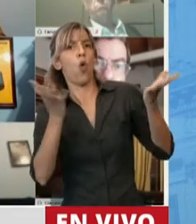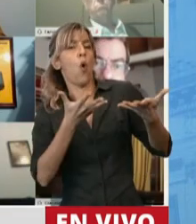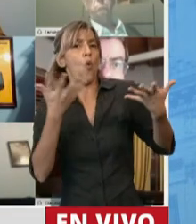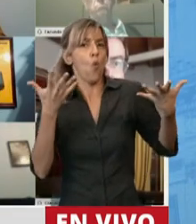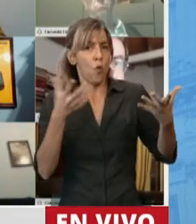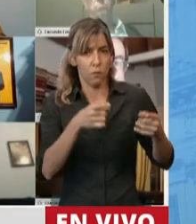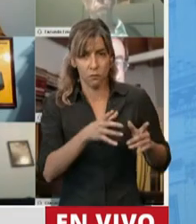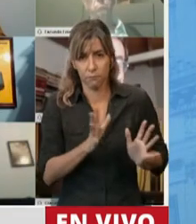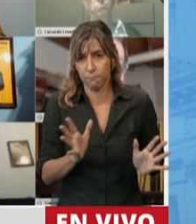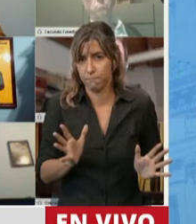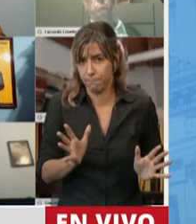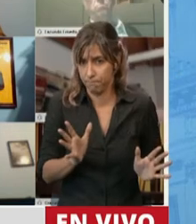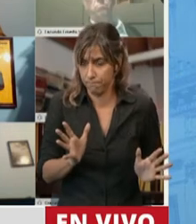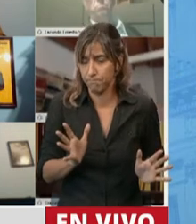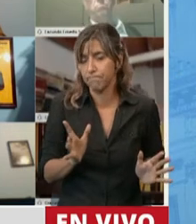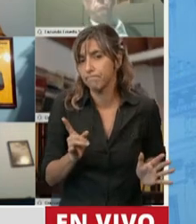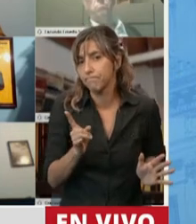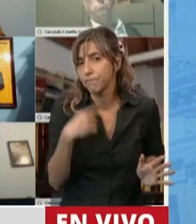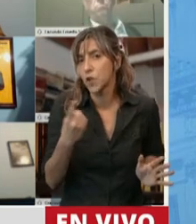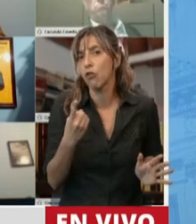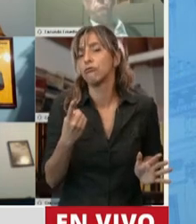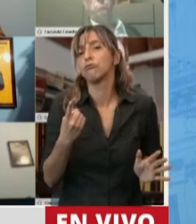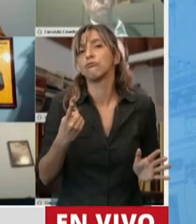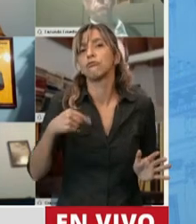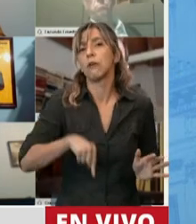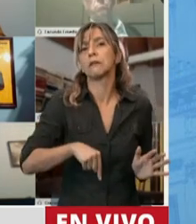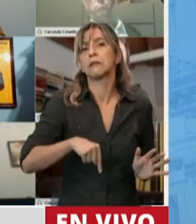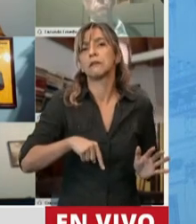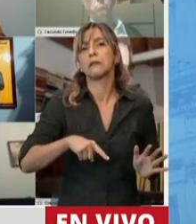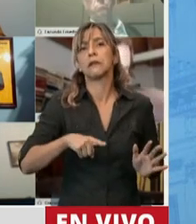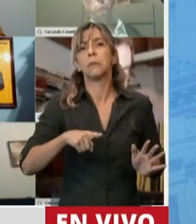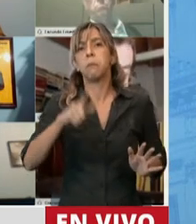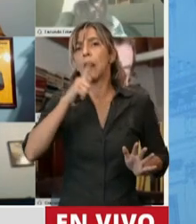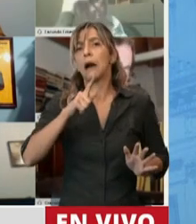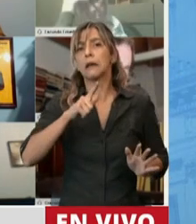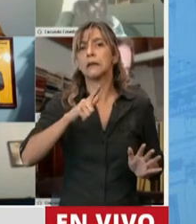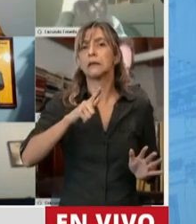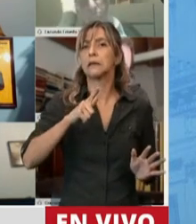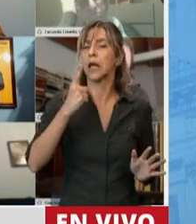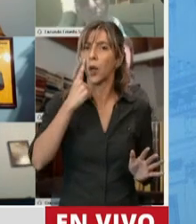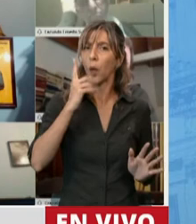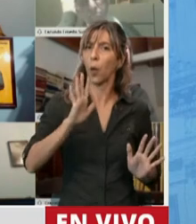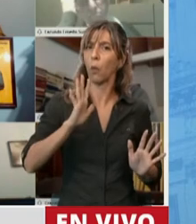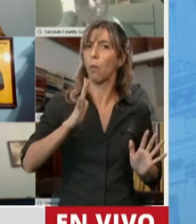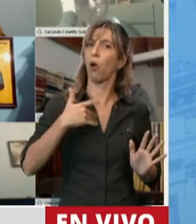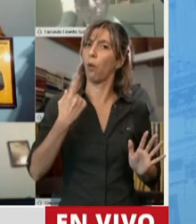un moderado optimismo. No transmitamos a la gente que con esto se está